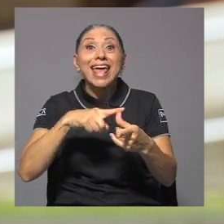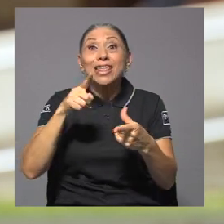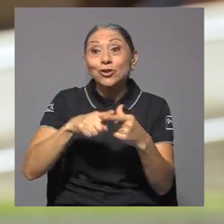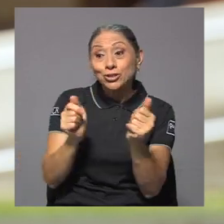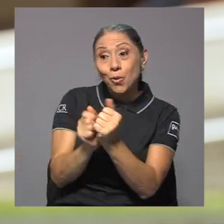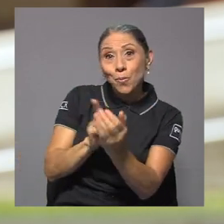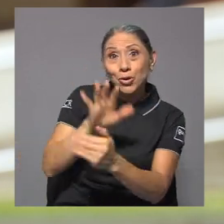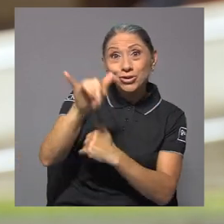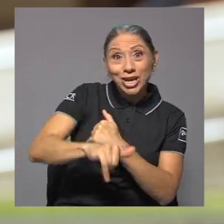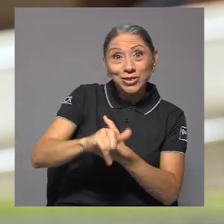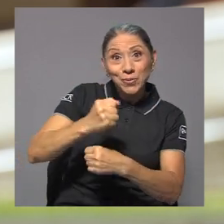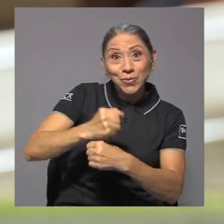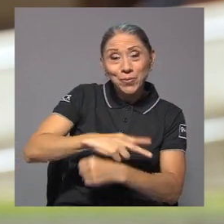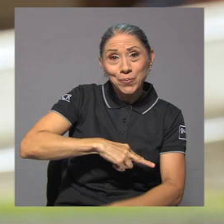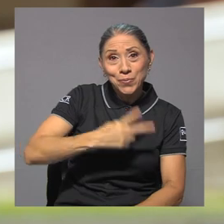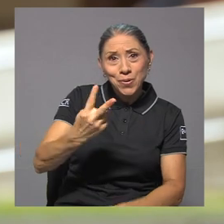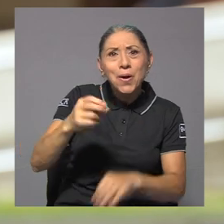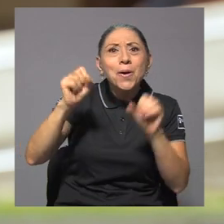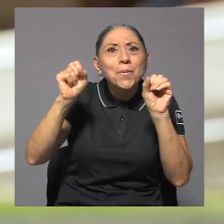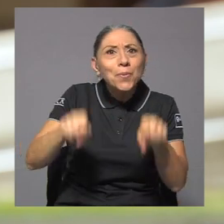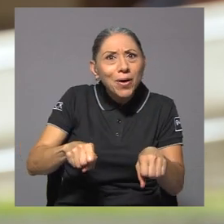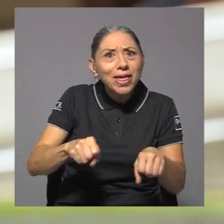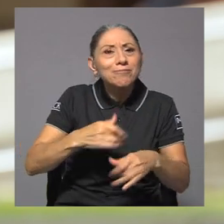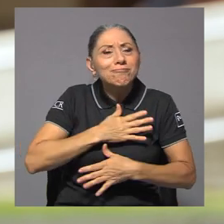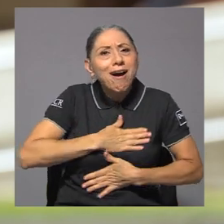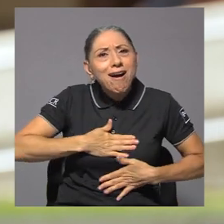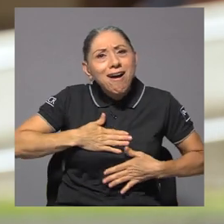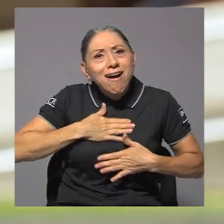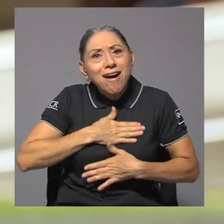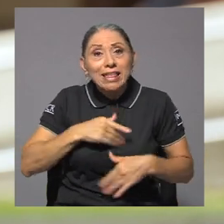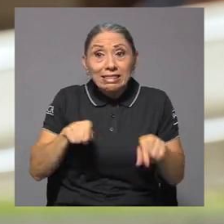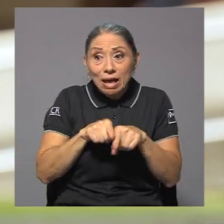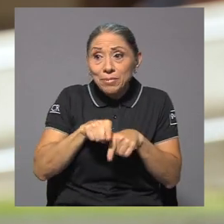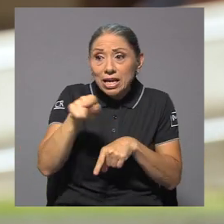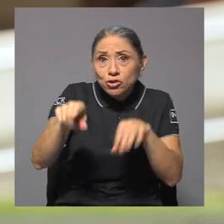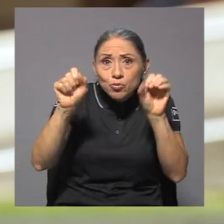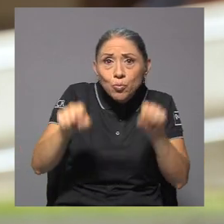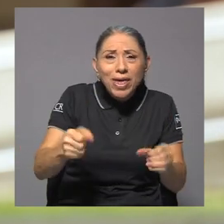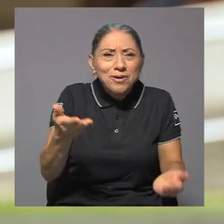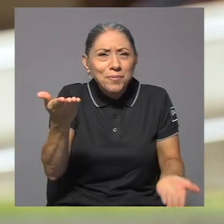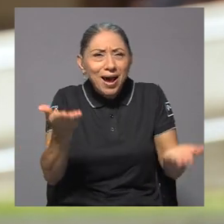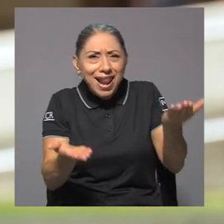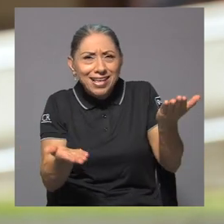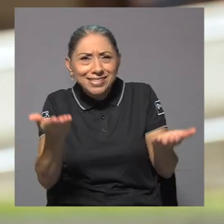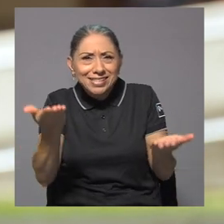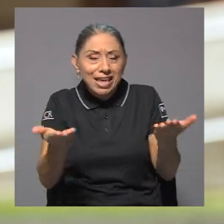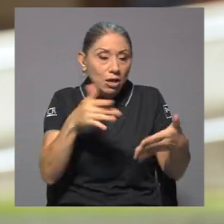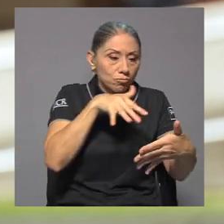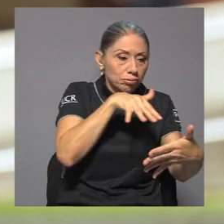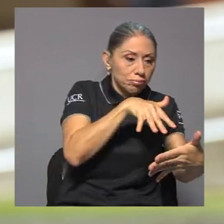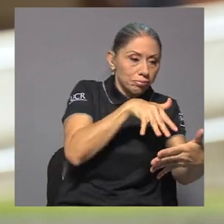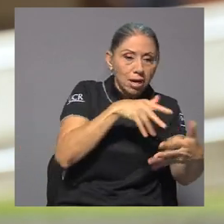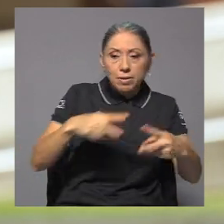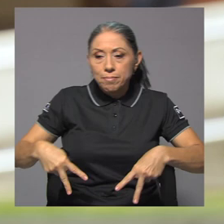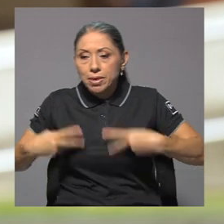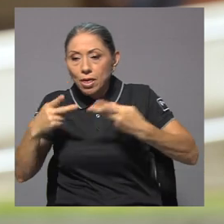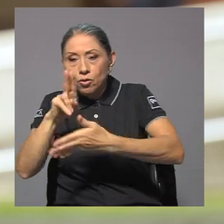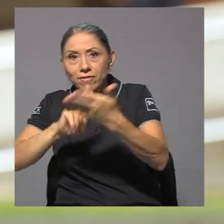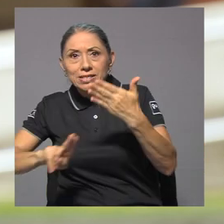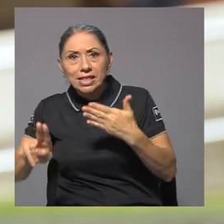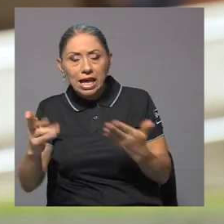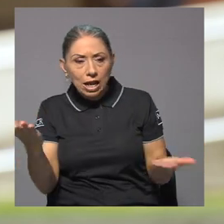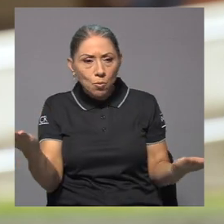esa válvula de escape y también nosotros creemos que voluntariado le permite al estudiante hacer un balance entre la parte académica y la vida